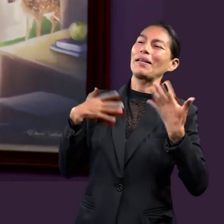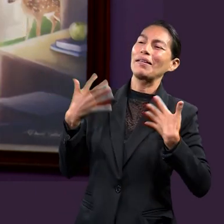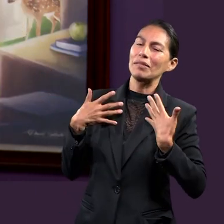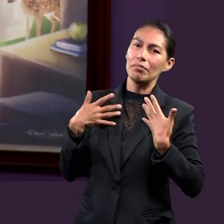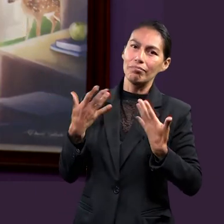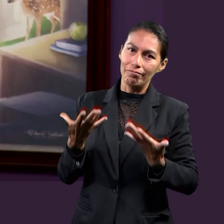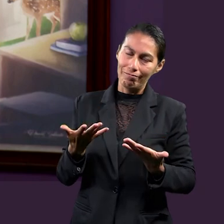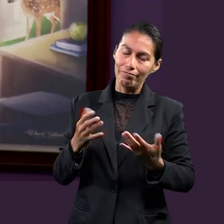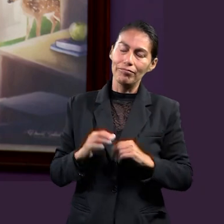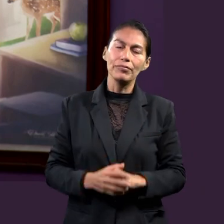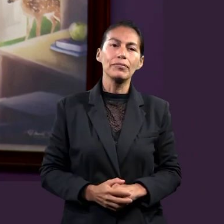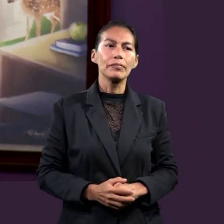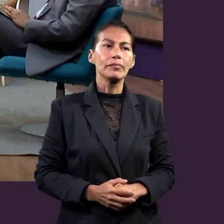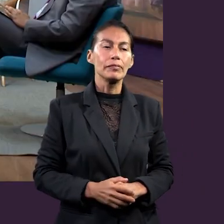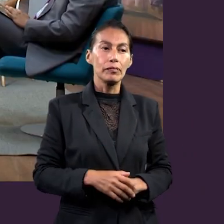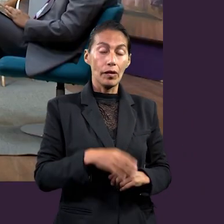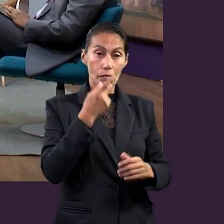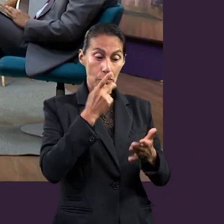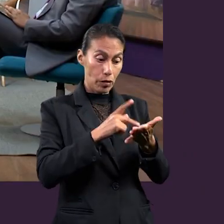desviarnos de nuestro objetivo.